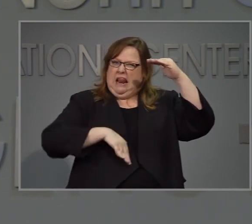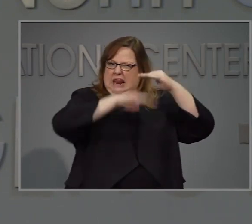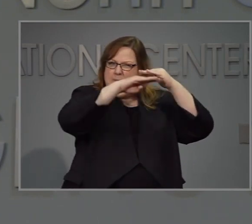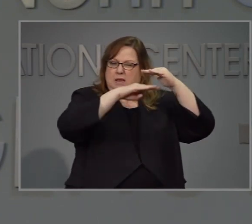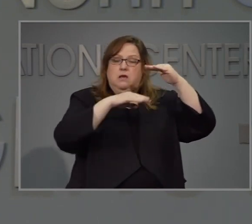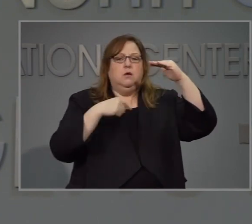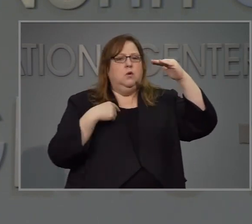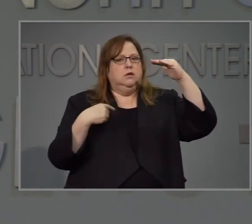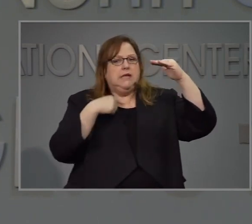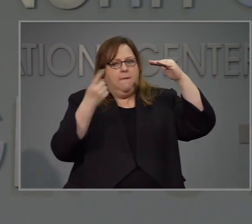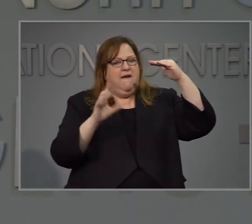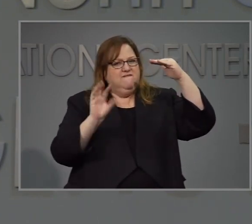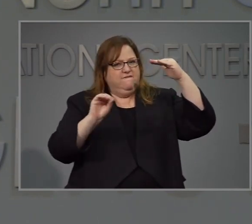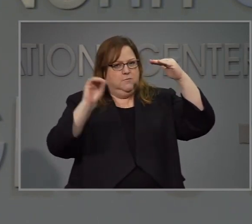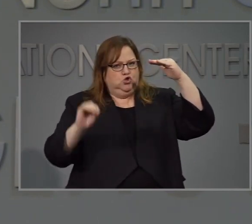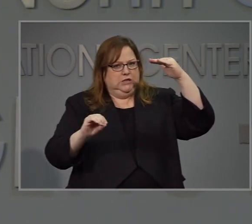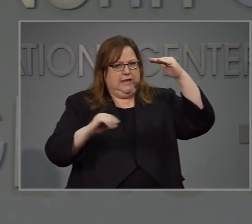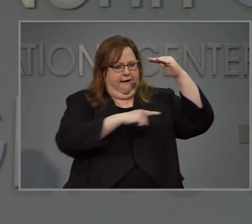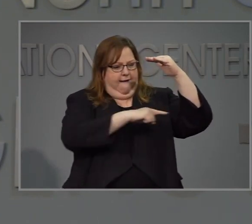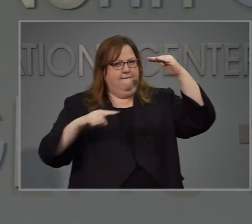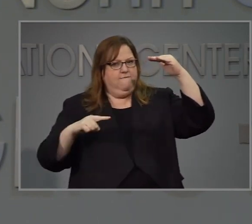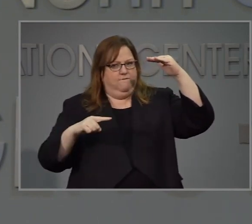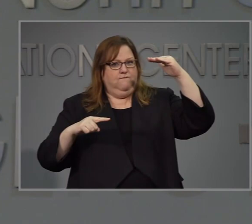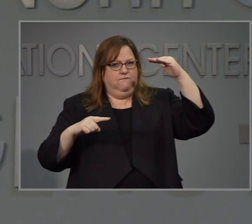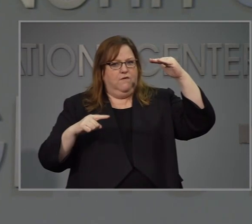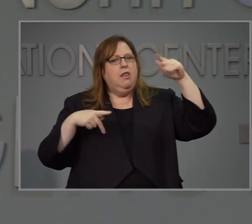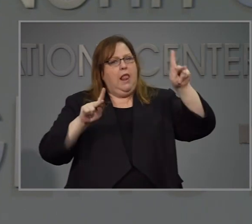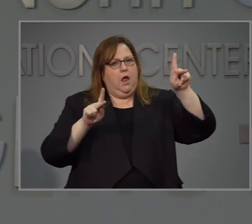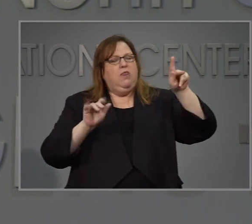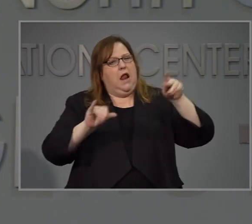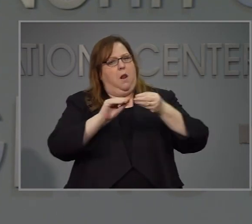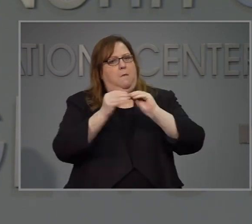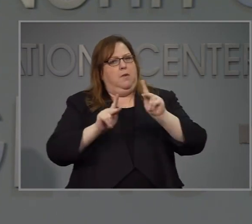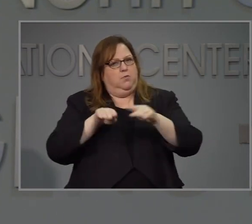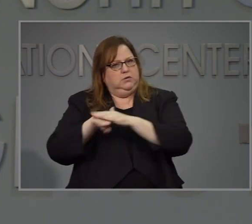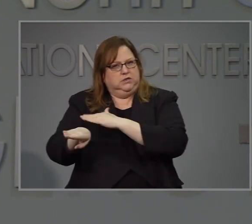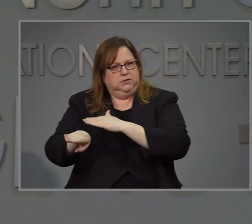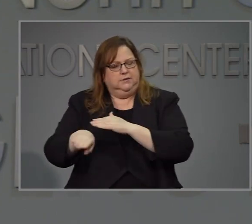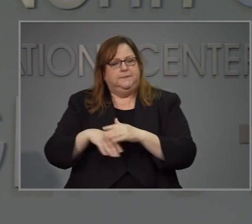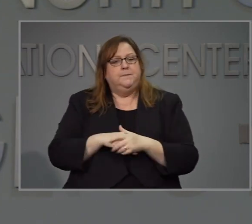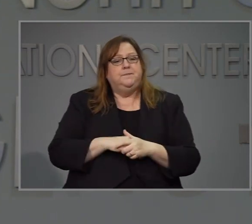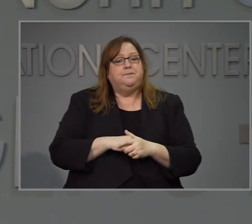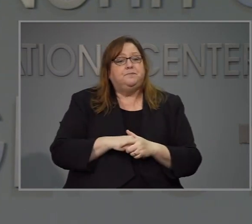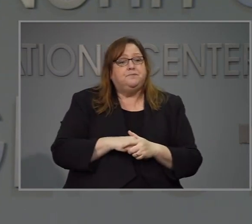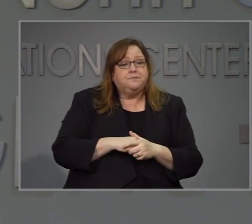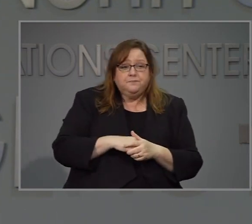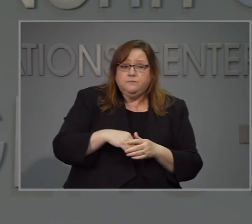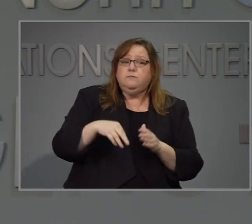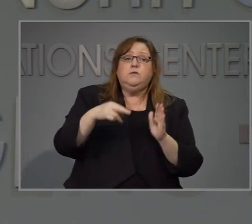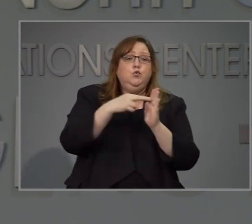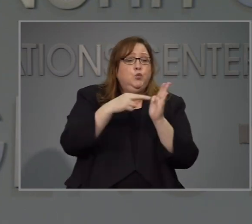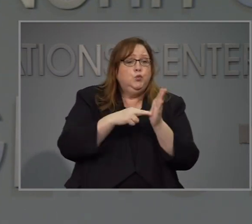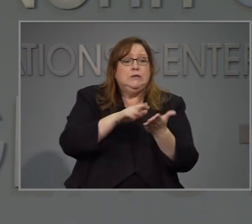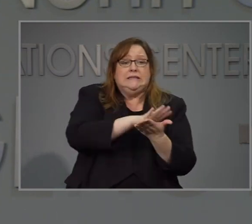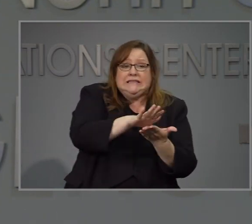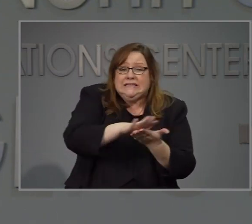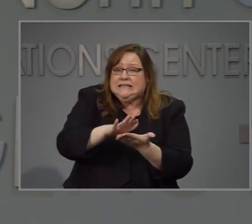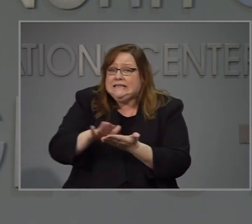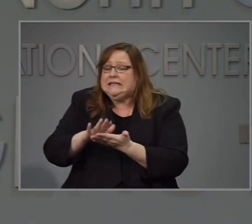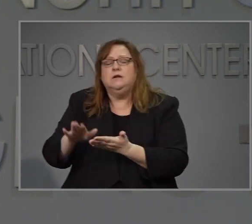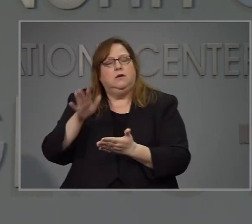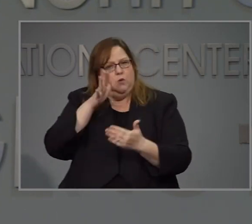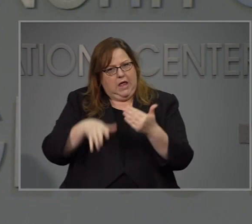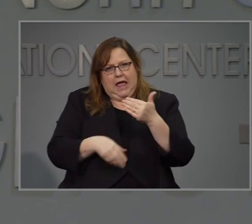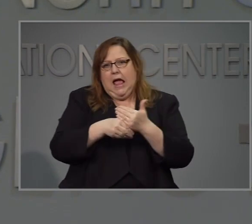requisitos de limpieza. negocios de atención personal como salones de belleza y peluquerías también pueden abrir al 50 por ciento de